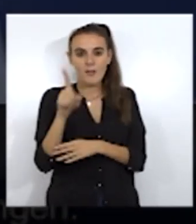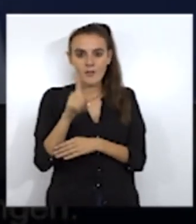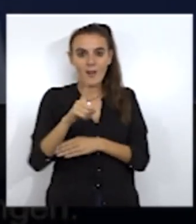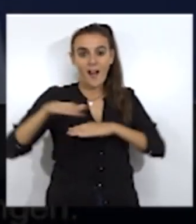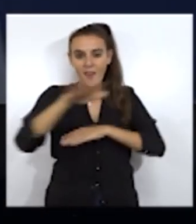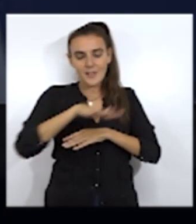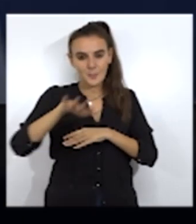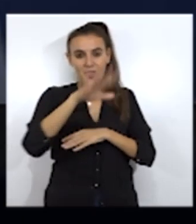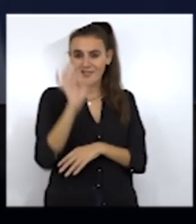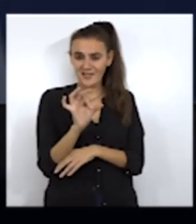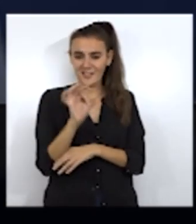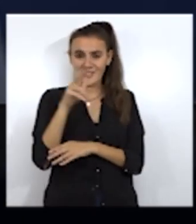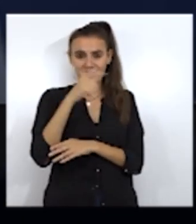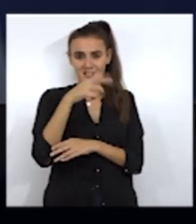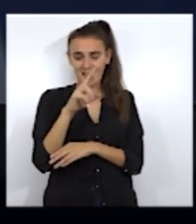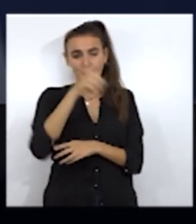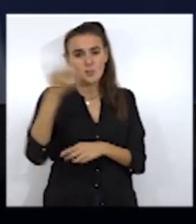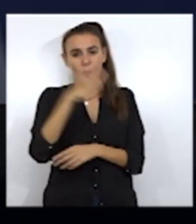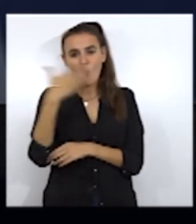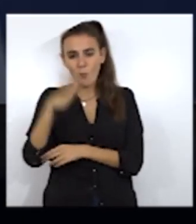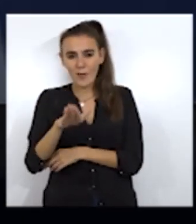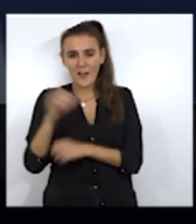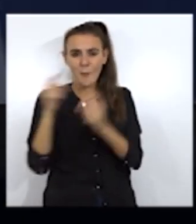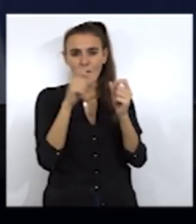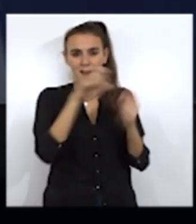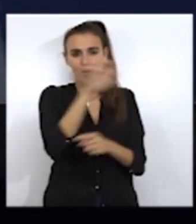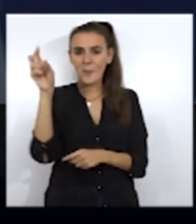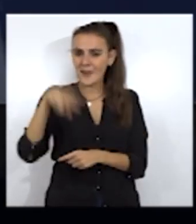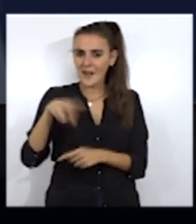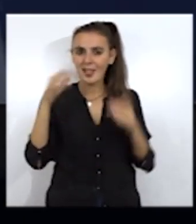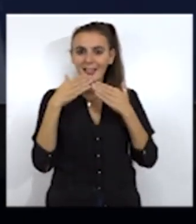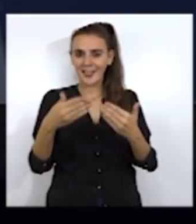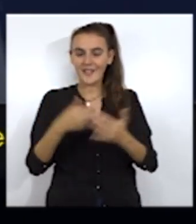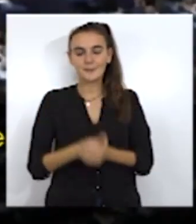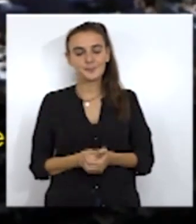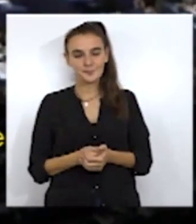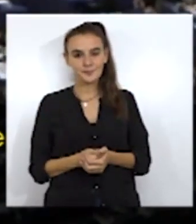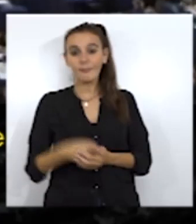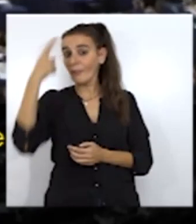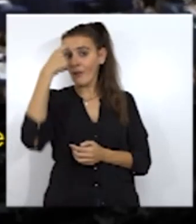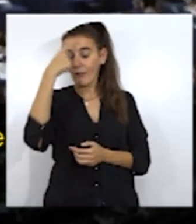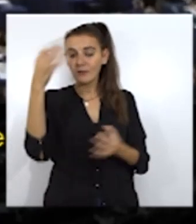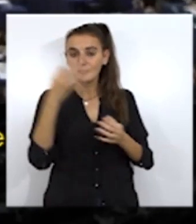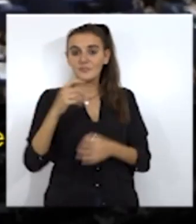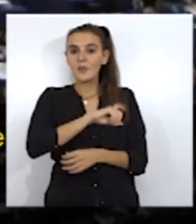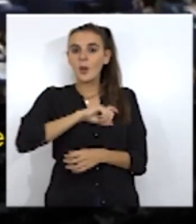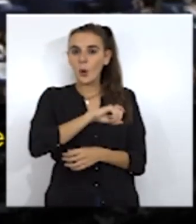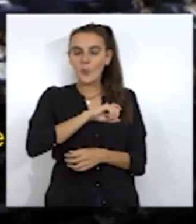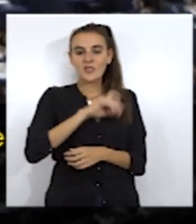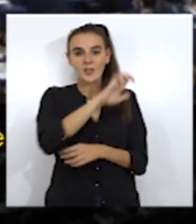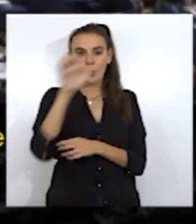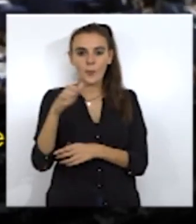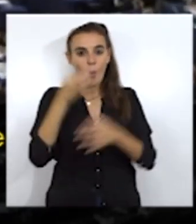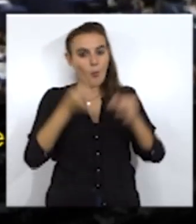al espacio Schengen. Que nadie más tenga que morir por tener que emigrar a Europa. Gracias. Recordar por último que la Comisión de